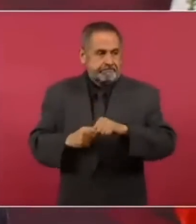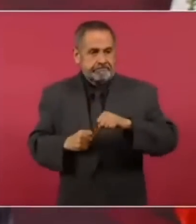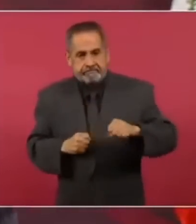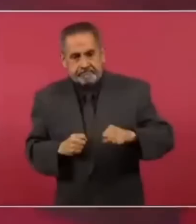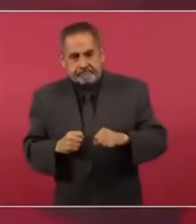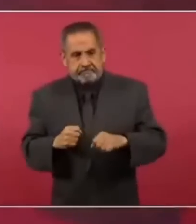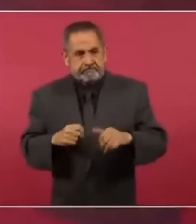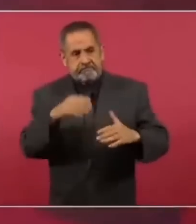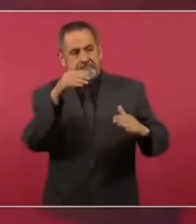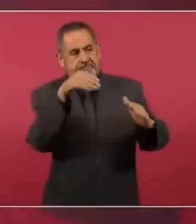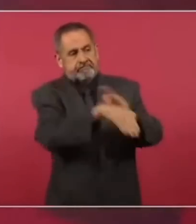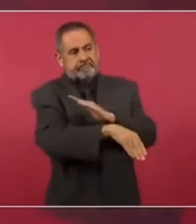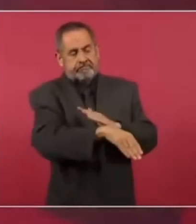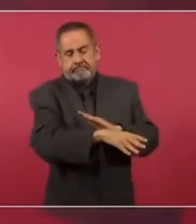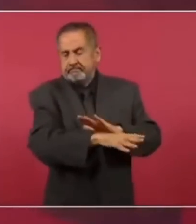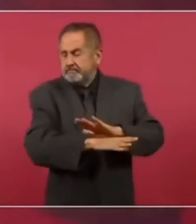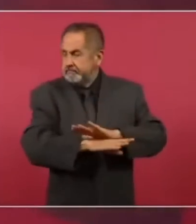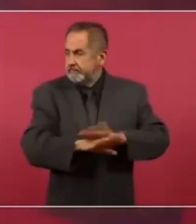fracasó